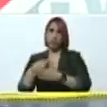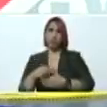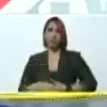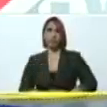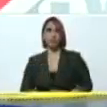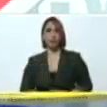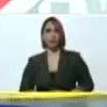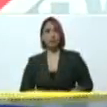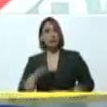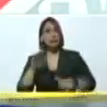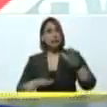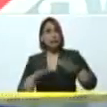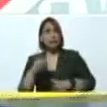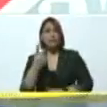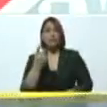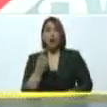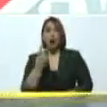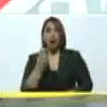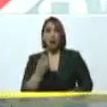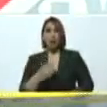Apenas faltan